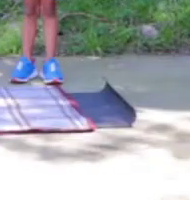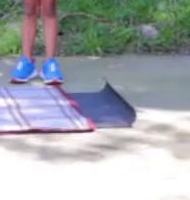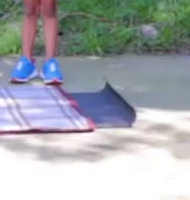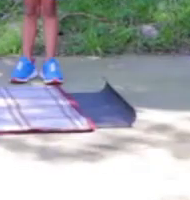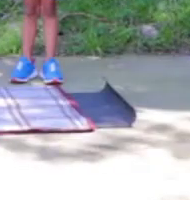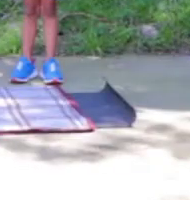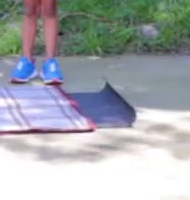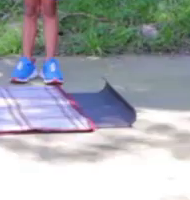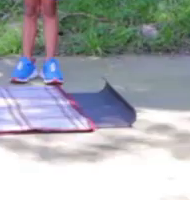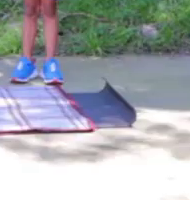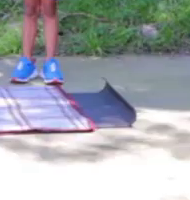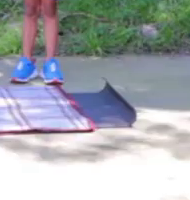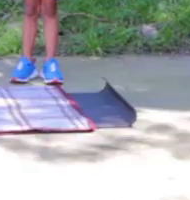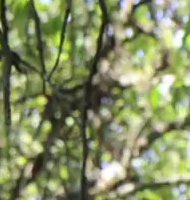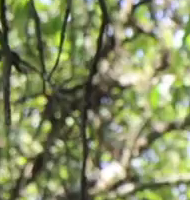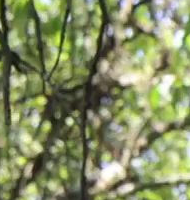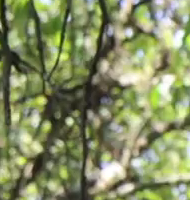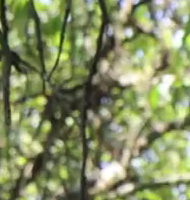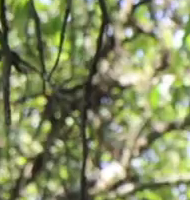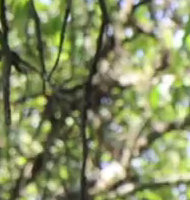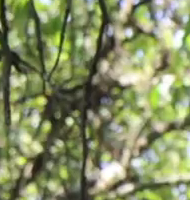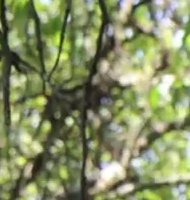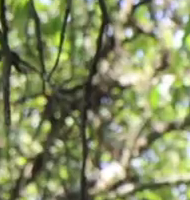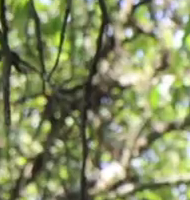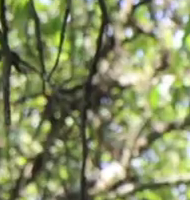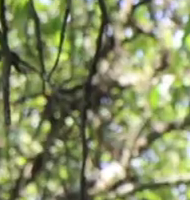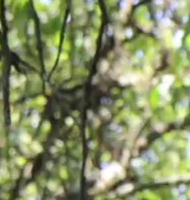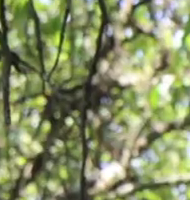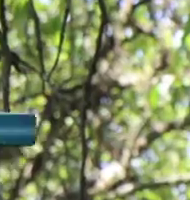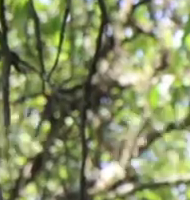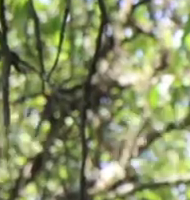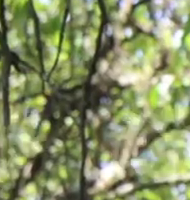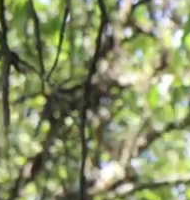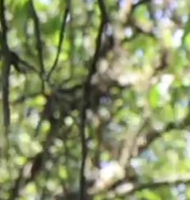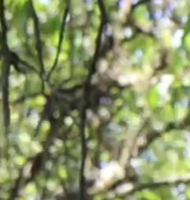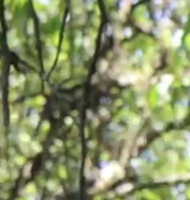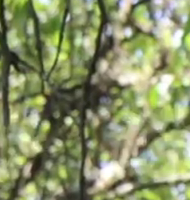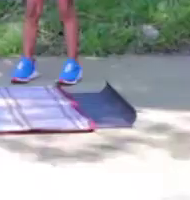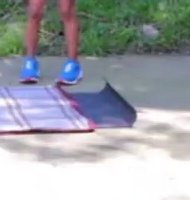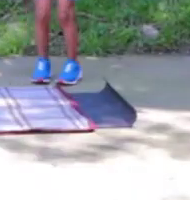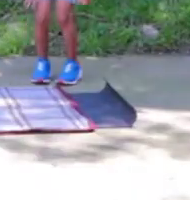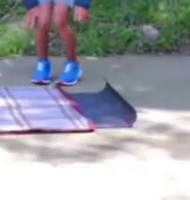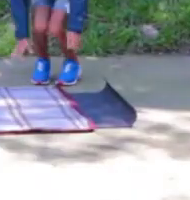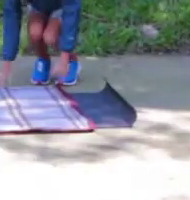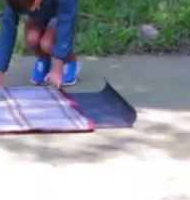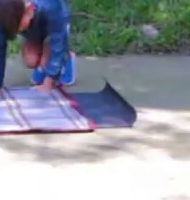siguiente ejercicio vamos a trabajar lumbares. que vamos a hacer nos vamos a acostar boca abajo.